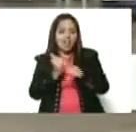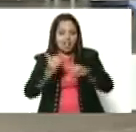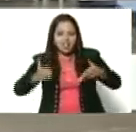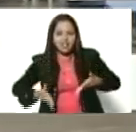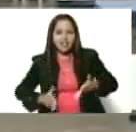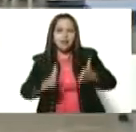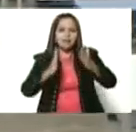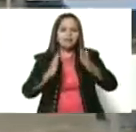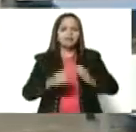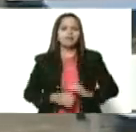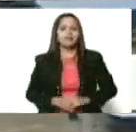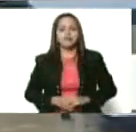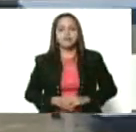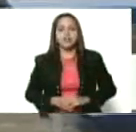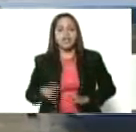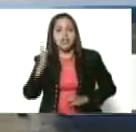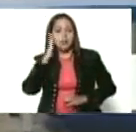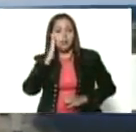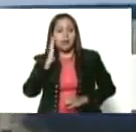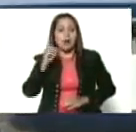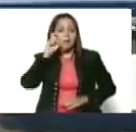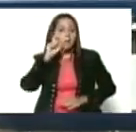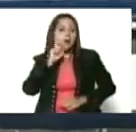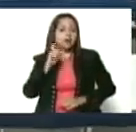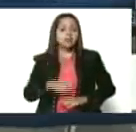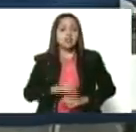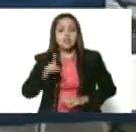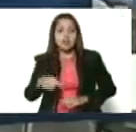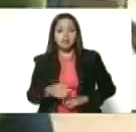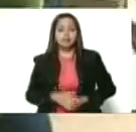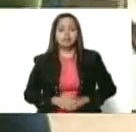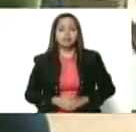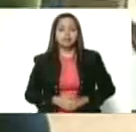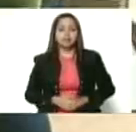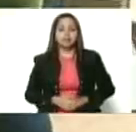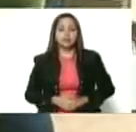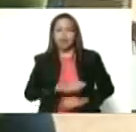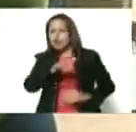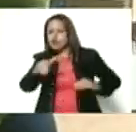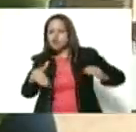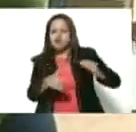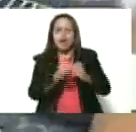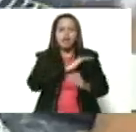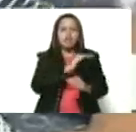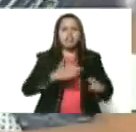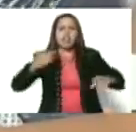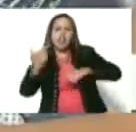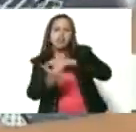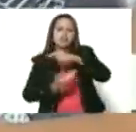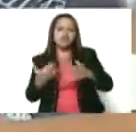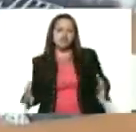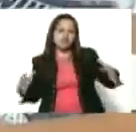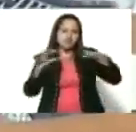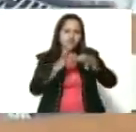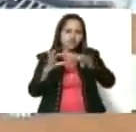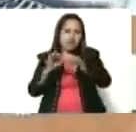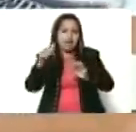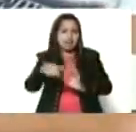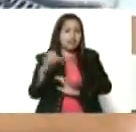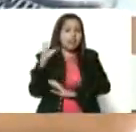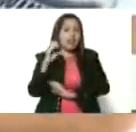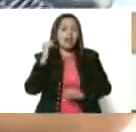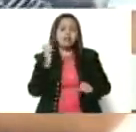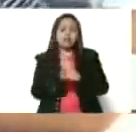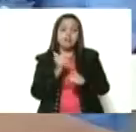materna, e igualmente la unidad de todas las fuerzas revolucionarias que, en particular, pues, en Caracas